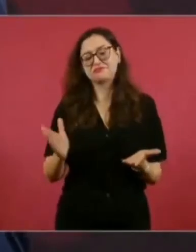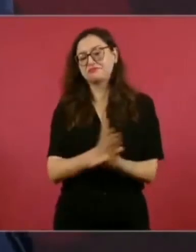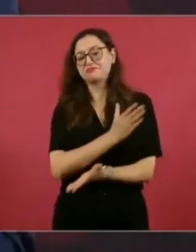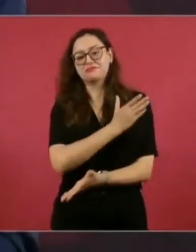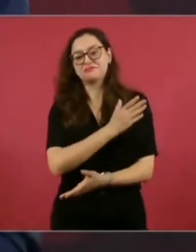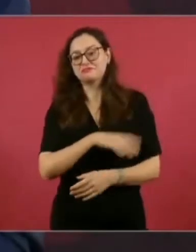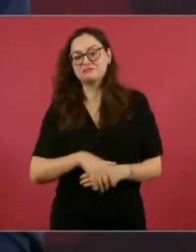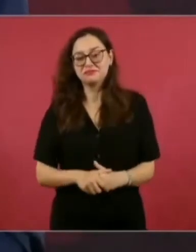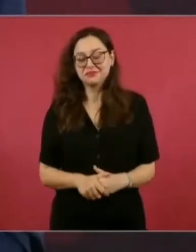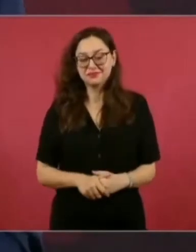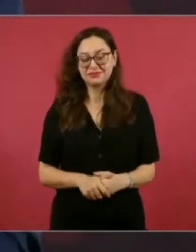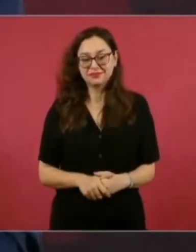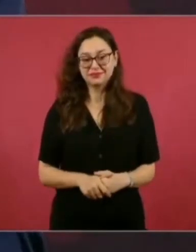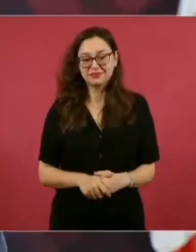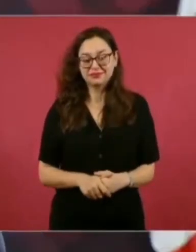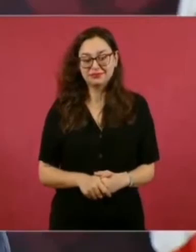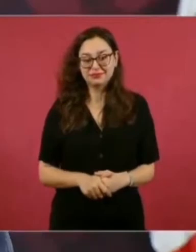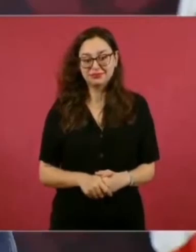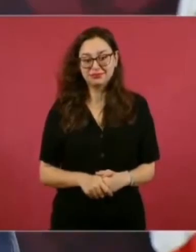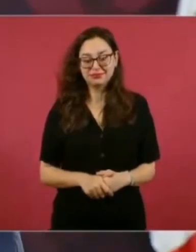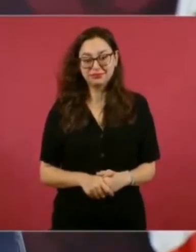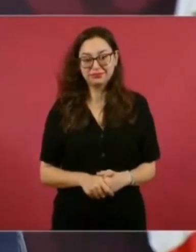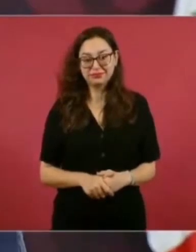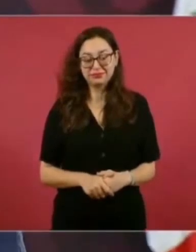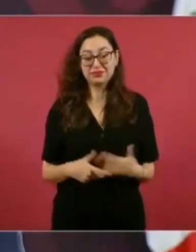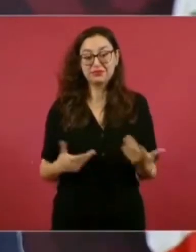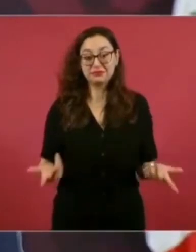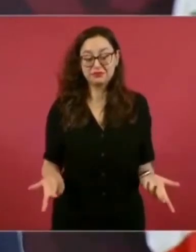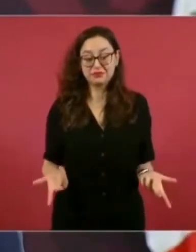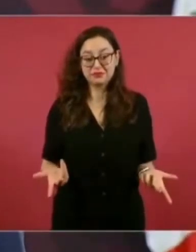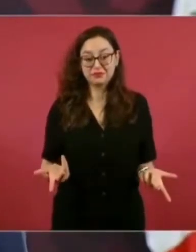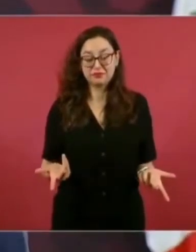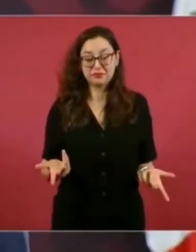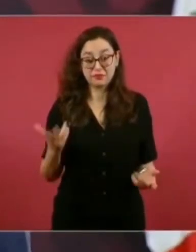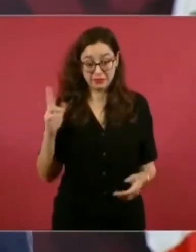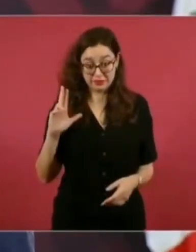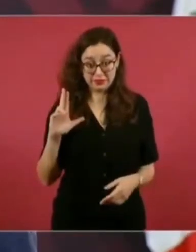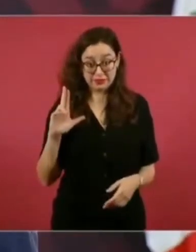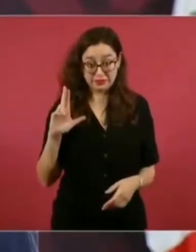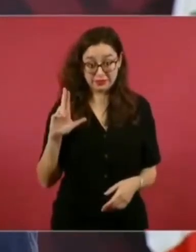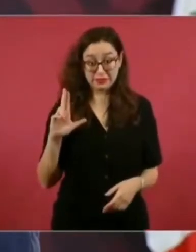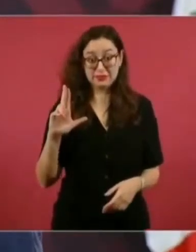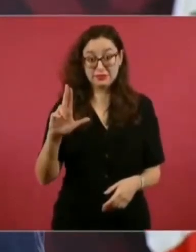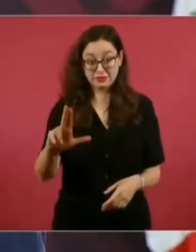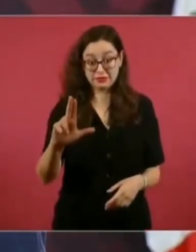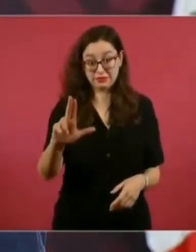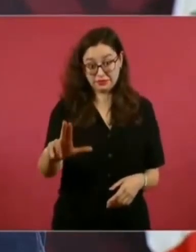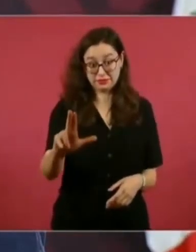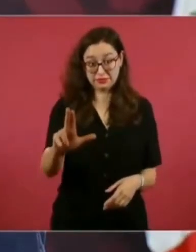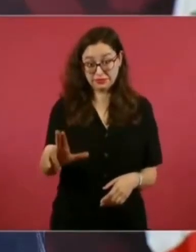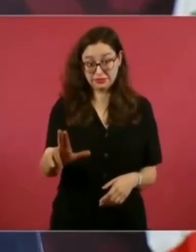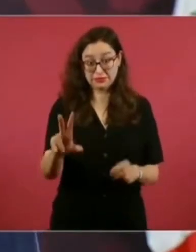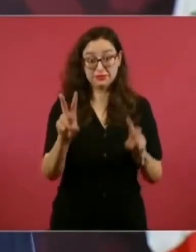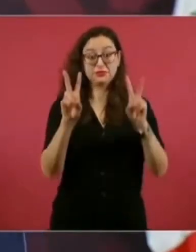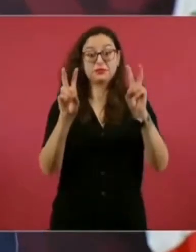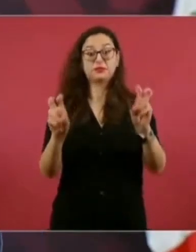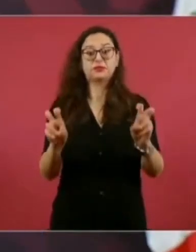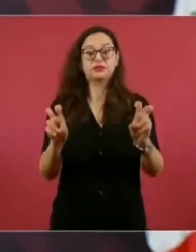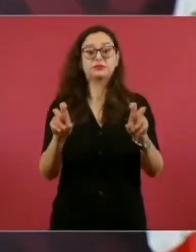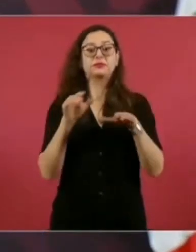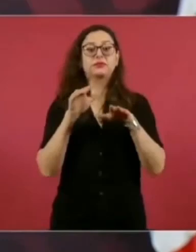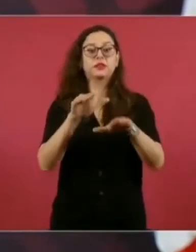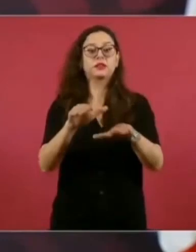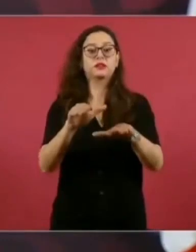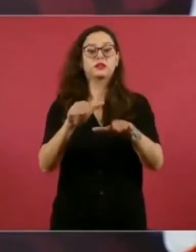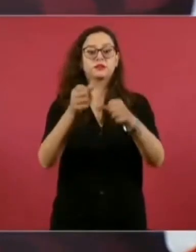los resultados el martes próximo corresponden a